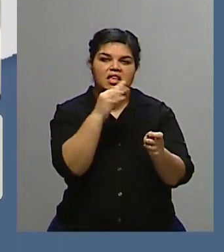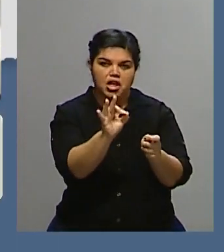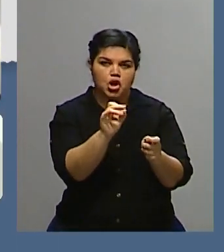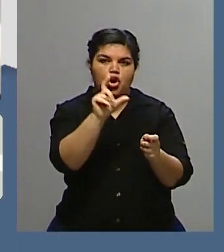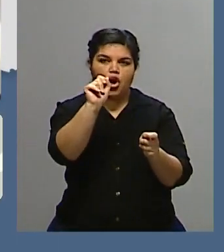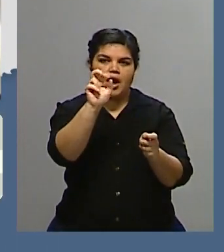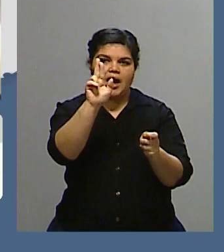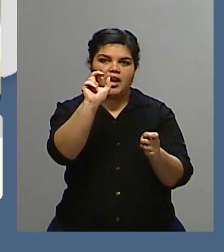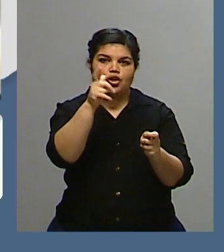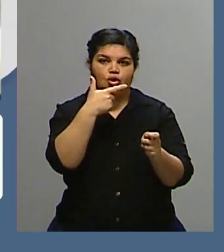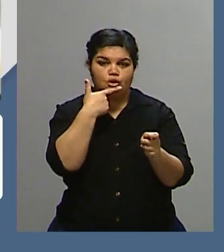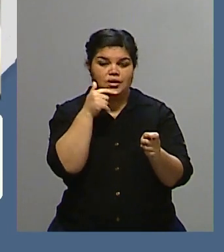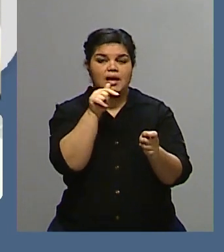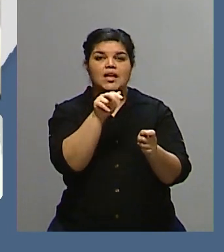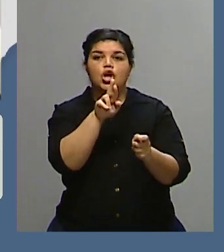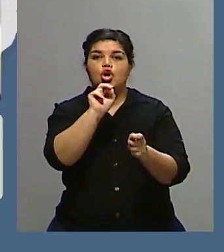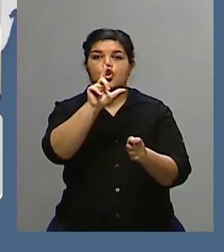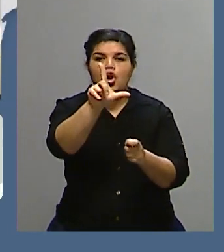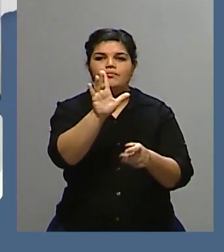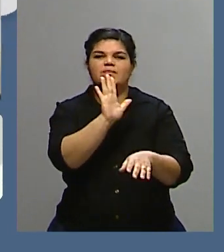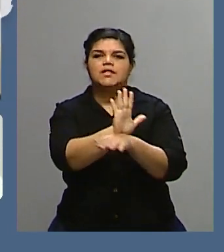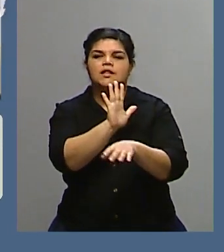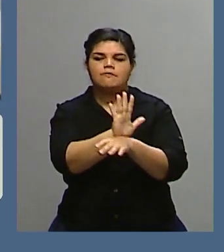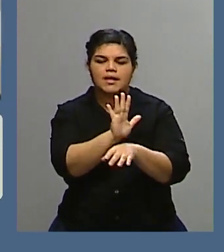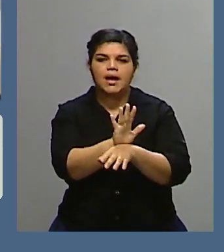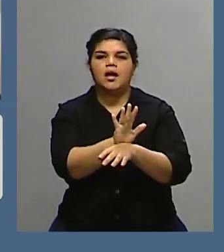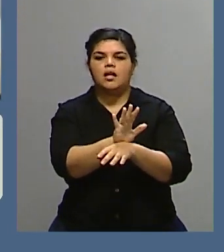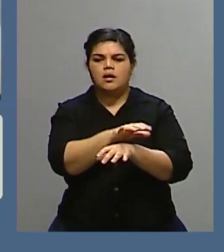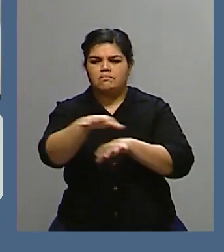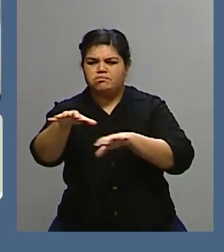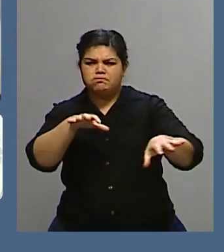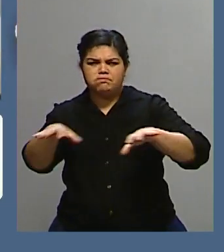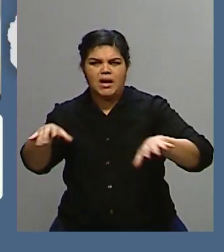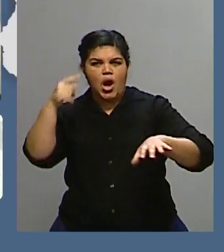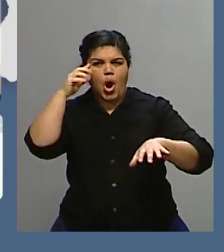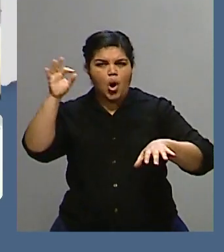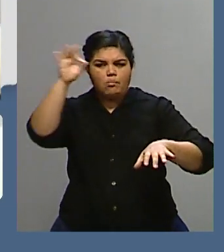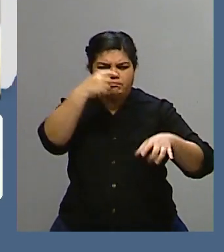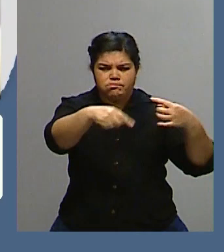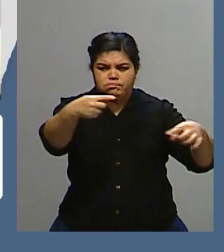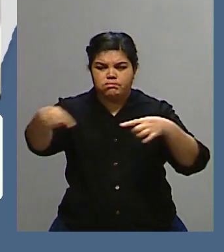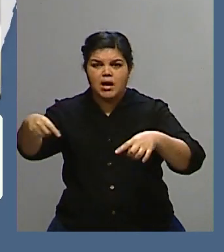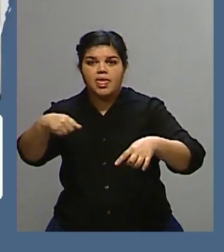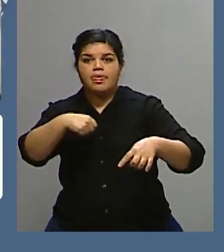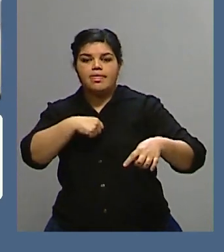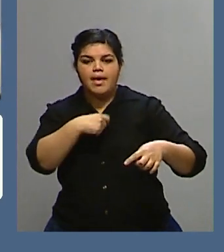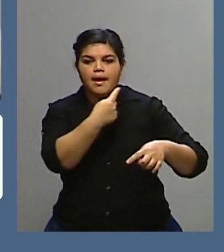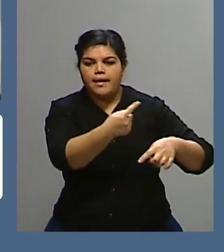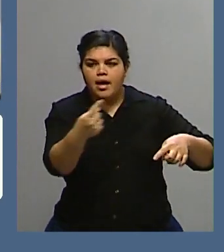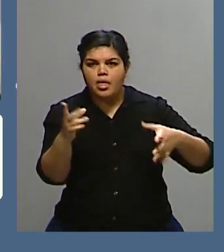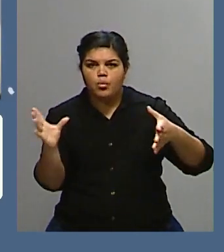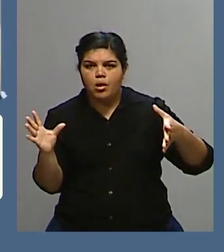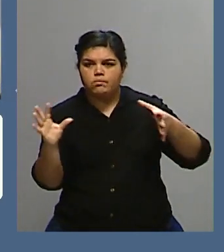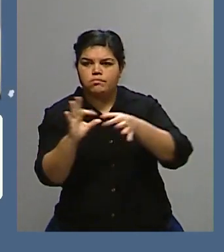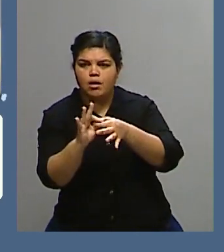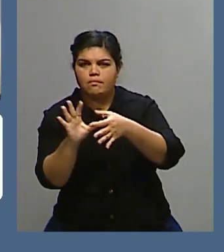de mantener la unidad, por lo menos identitaria en algún punto, de esta